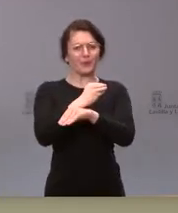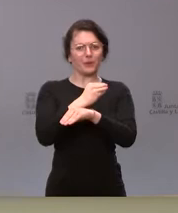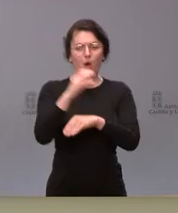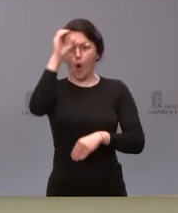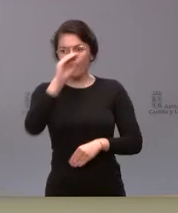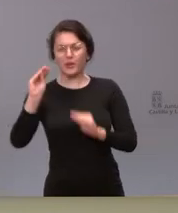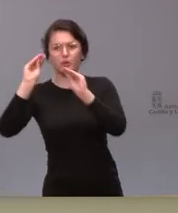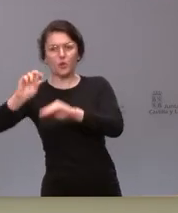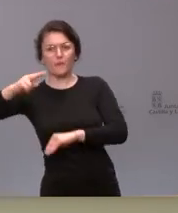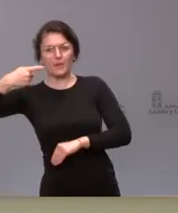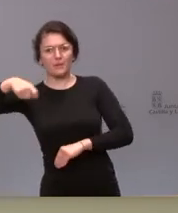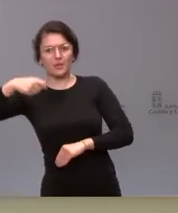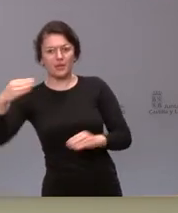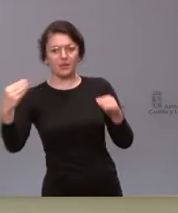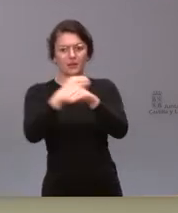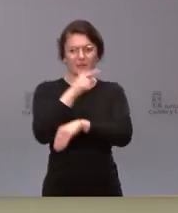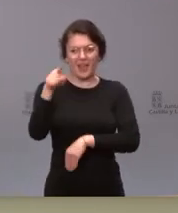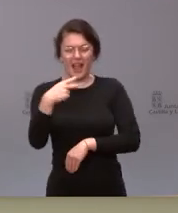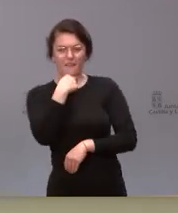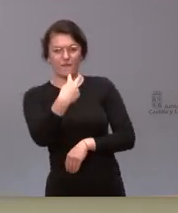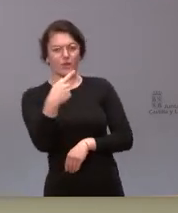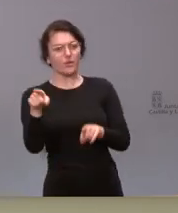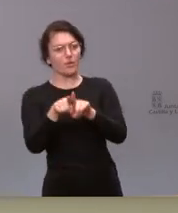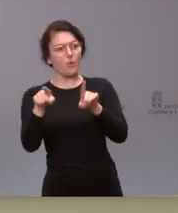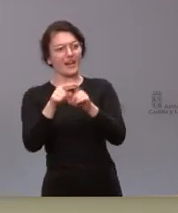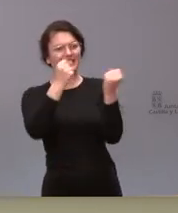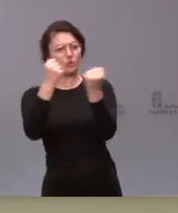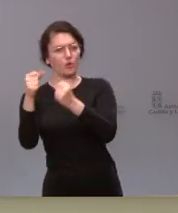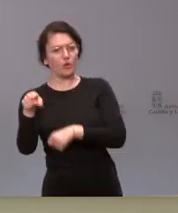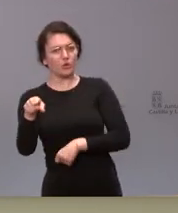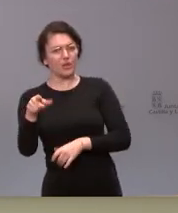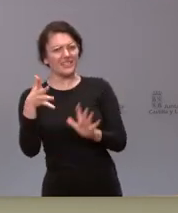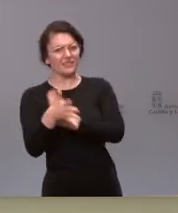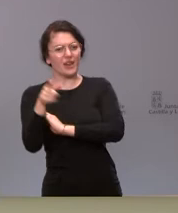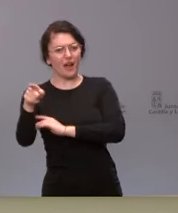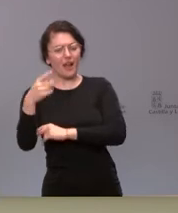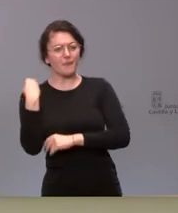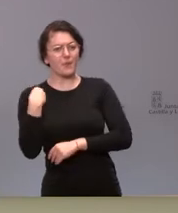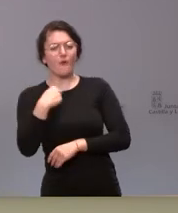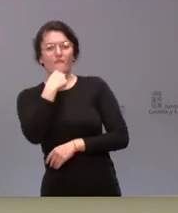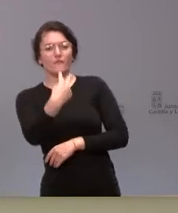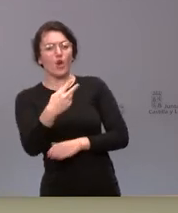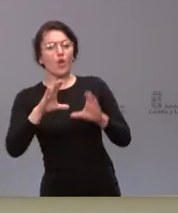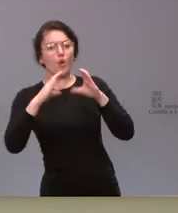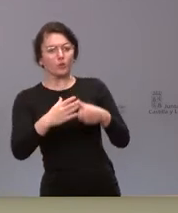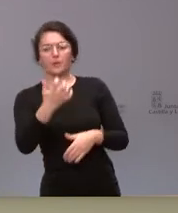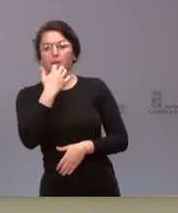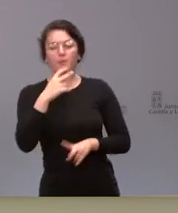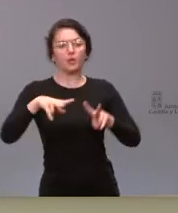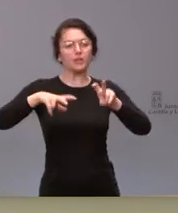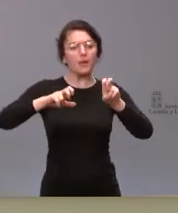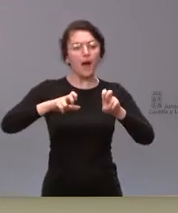¿no? Y él sí que habla en nombre de las instituciones entonces ustedes asumen que él habla en nombre de la institución cuando habla del aborto la eutanasia